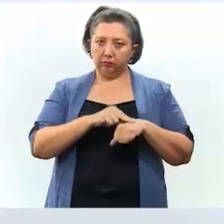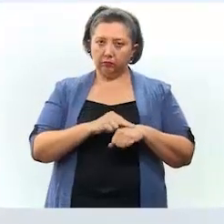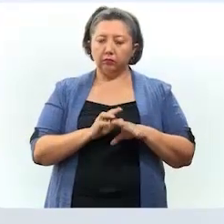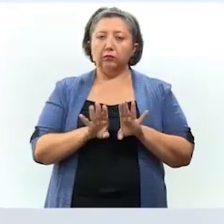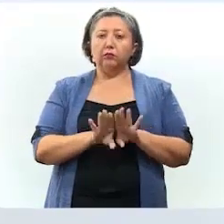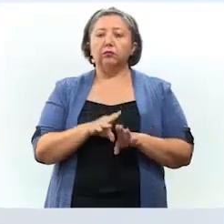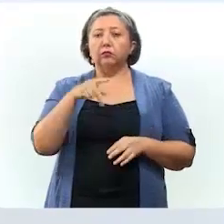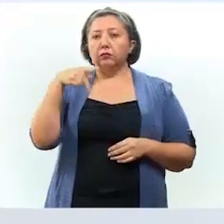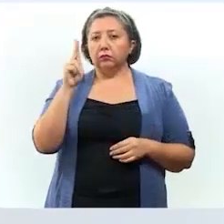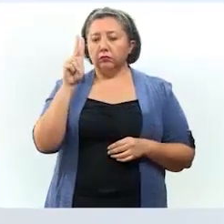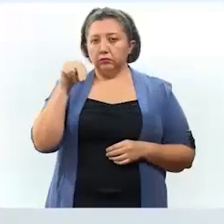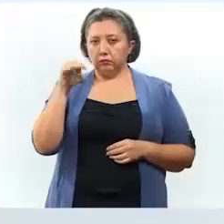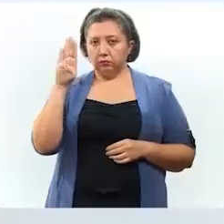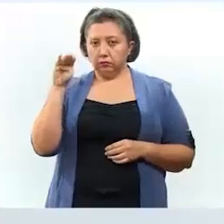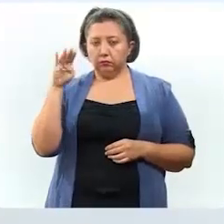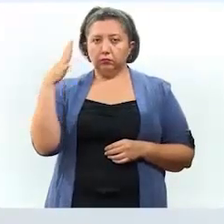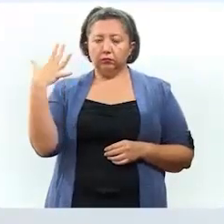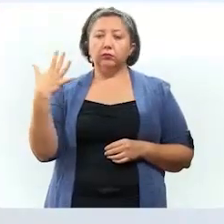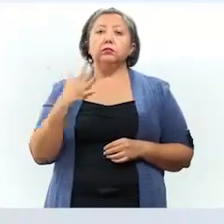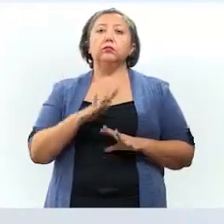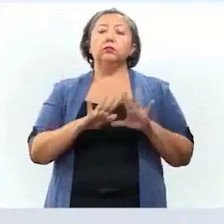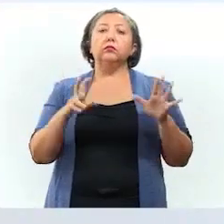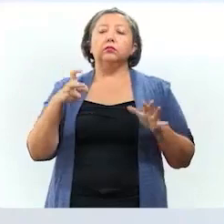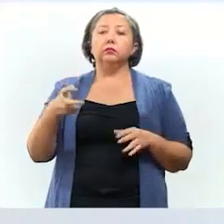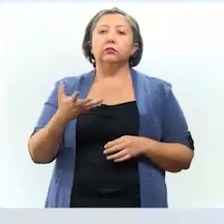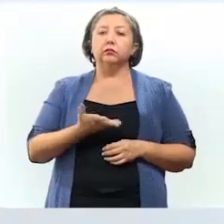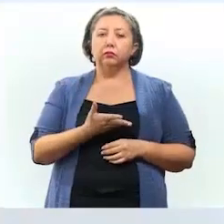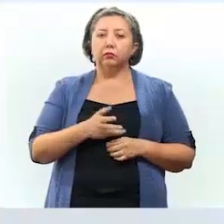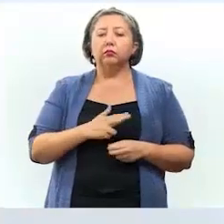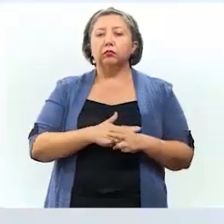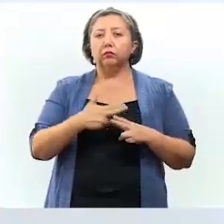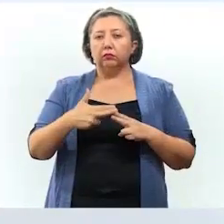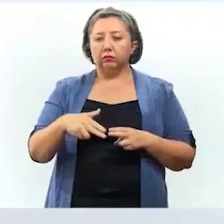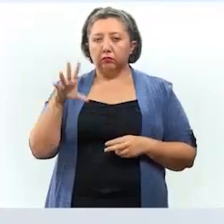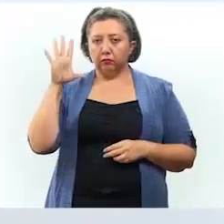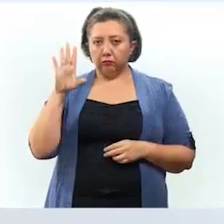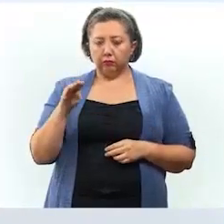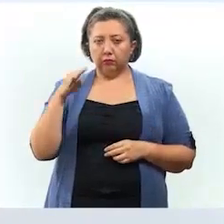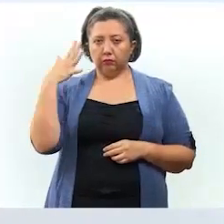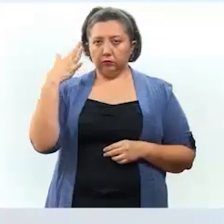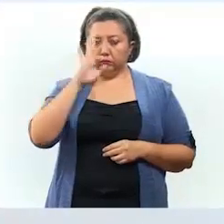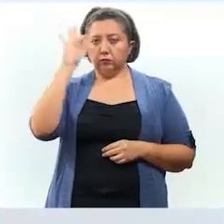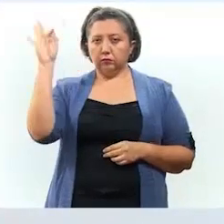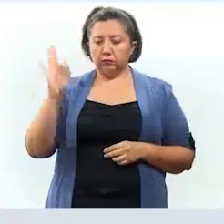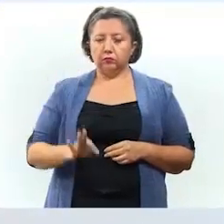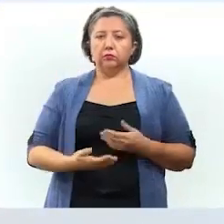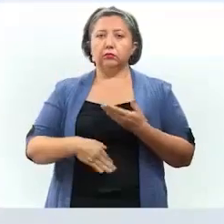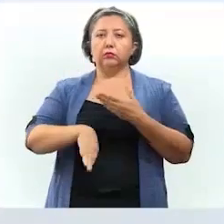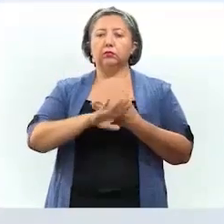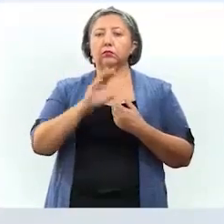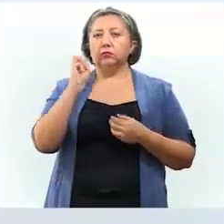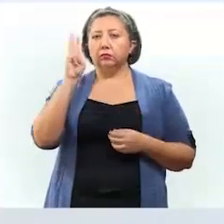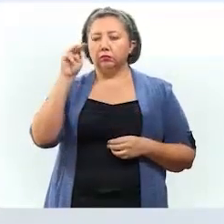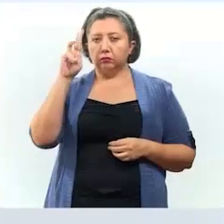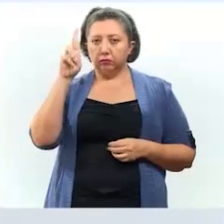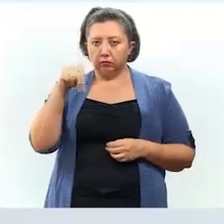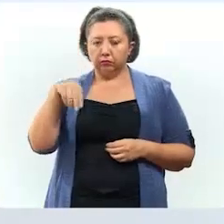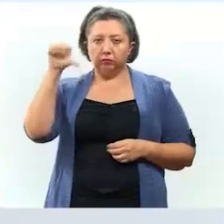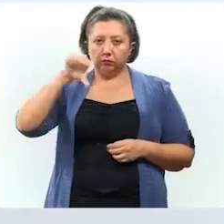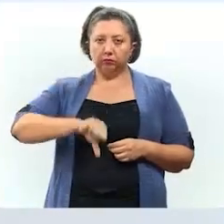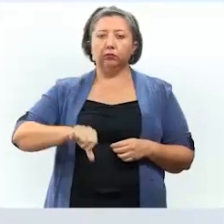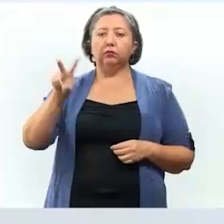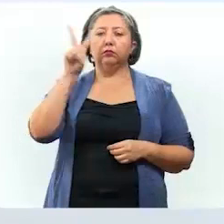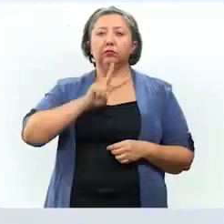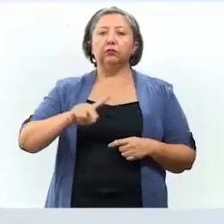como es el KN95, ya que estos tienen una cobertura hasta el 95% contra el Omicron. Hoy